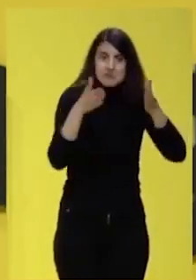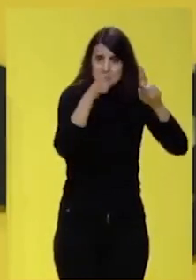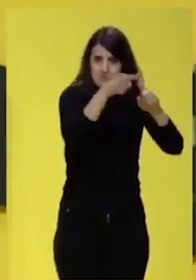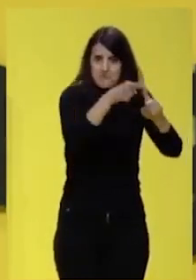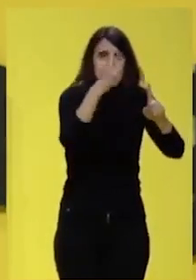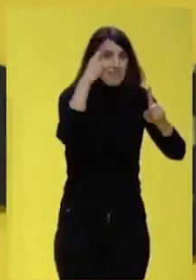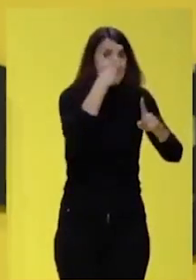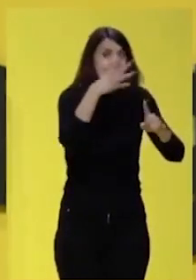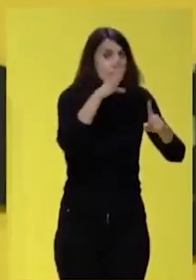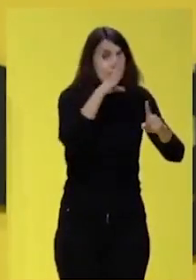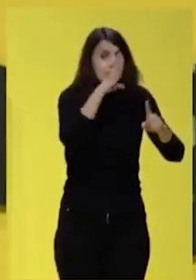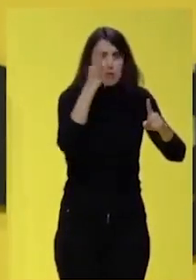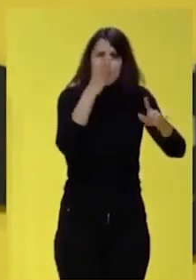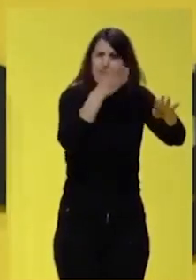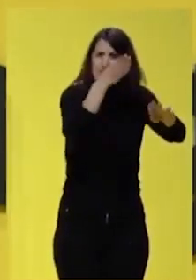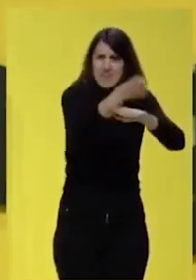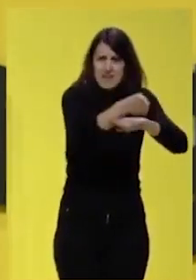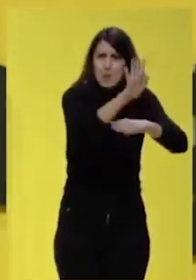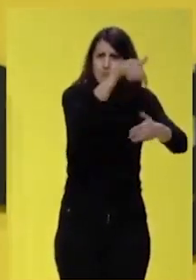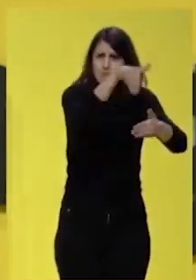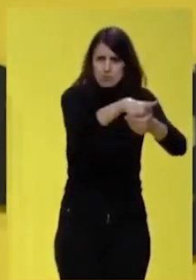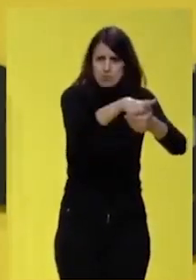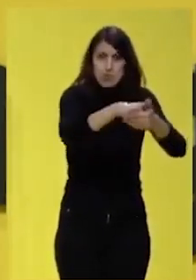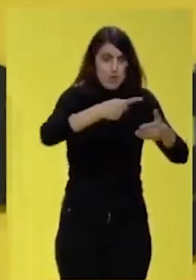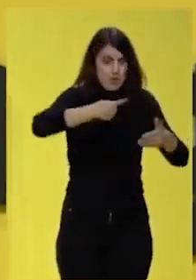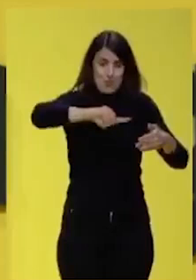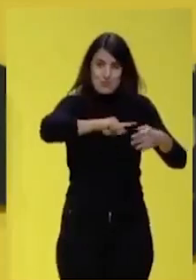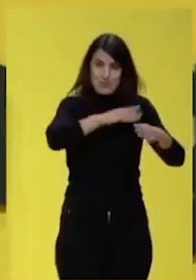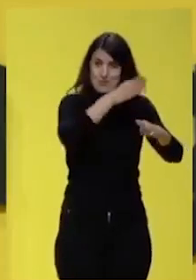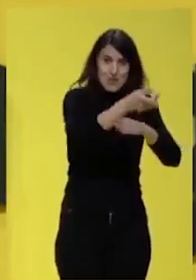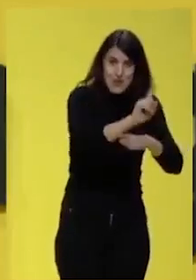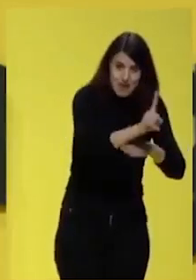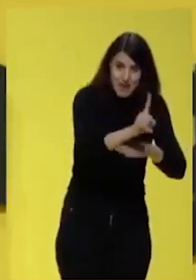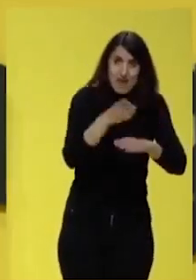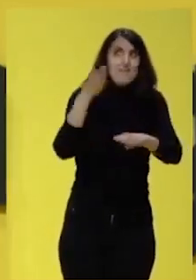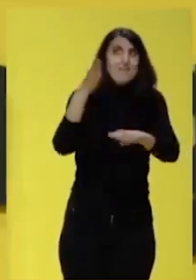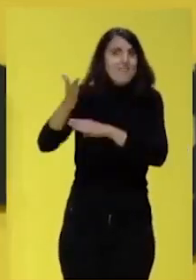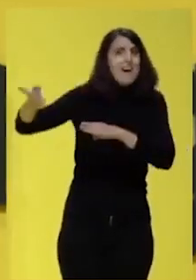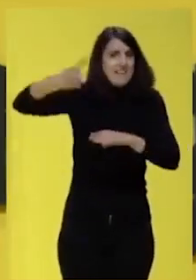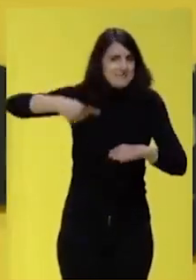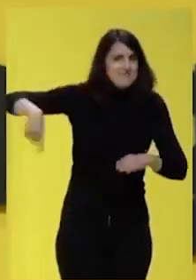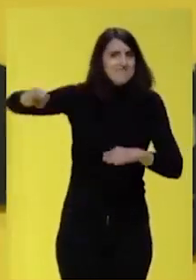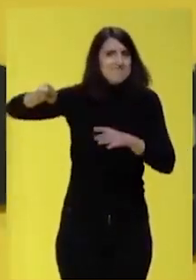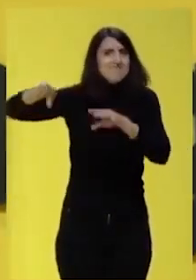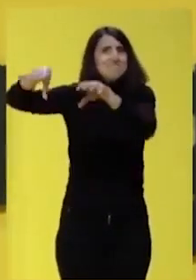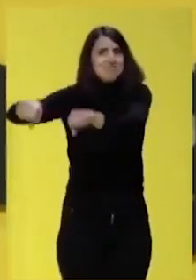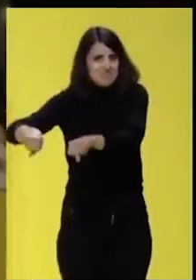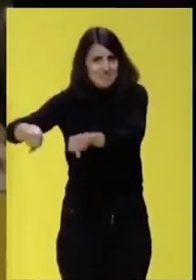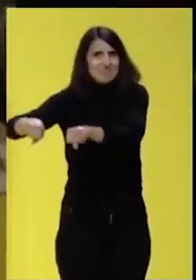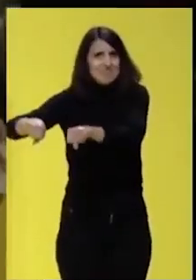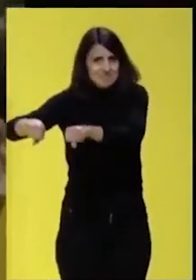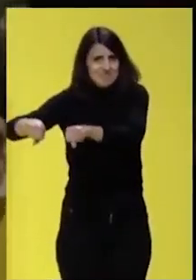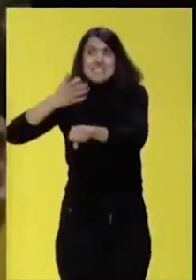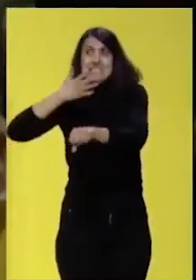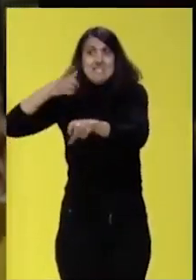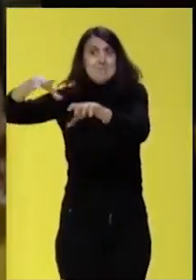el 14 hay que ir. Porque si nosotros y nosotras no vamos, vienen ellos. Y si vienen ellos, nada bueno para este